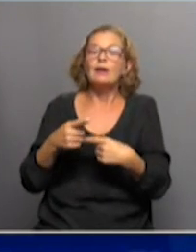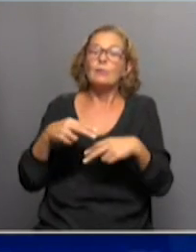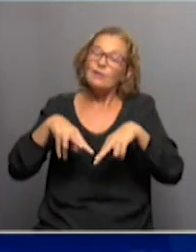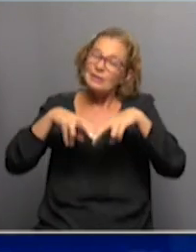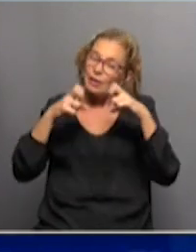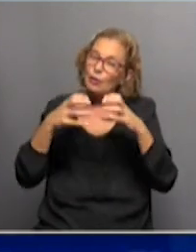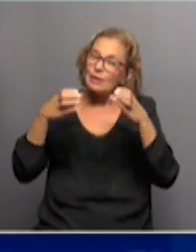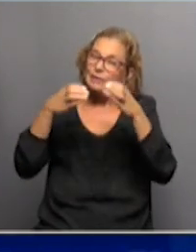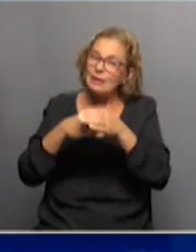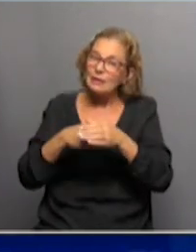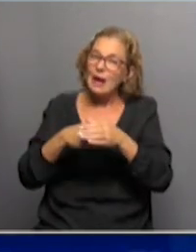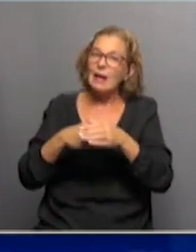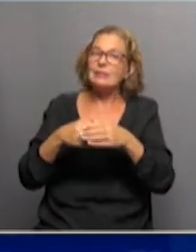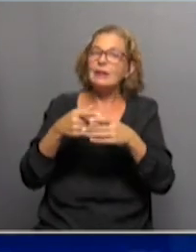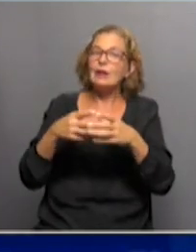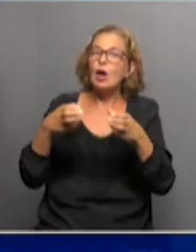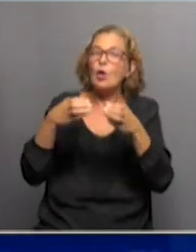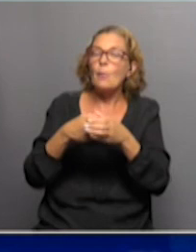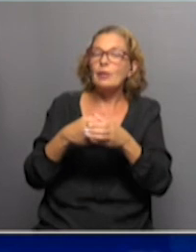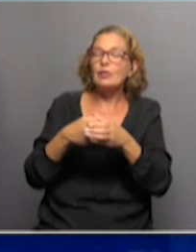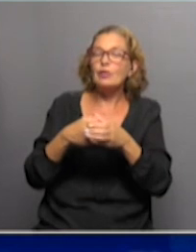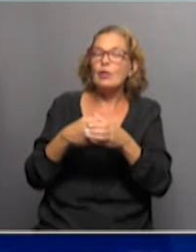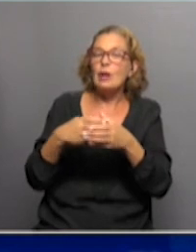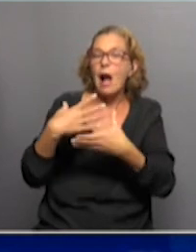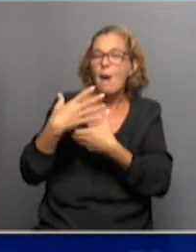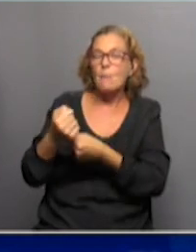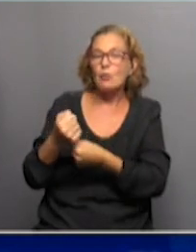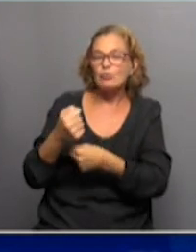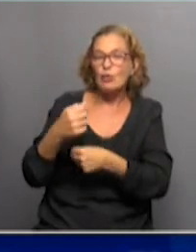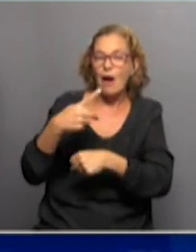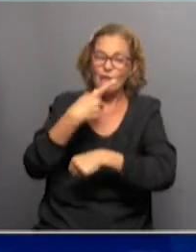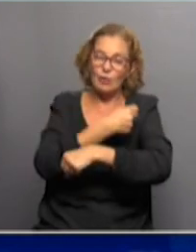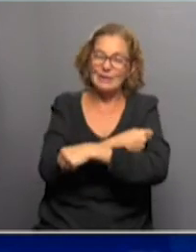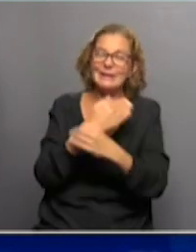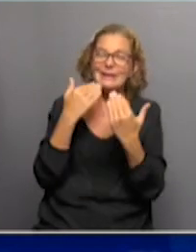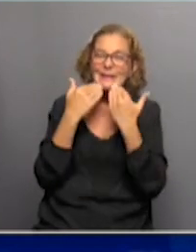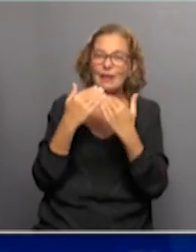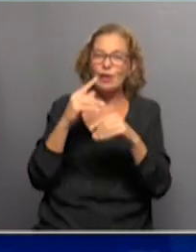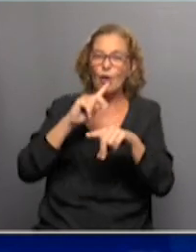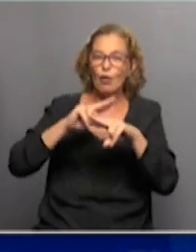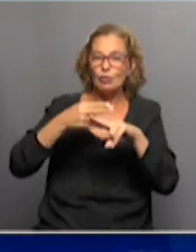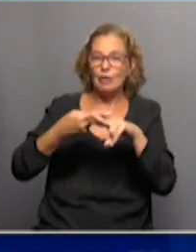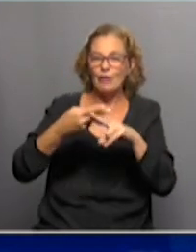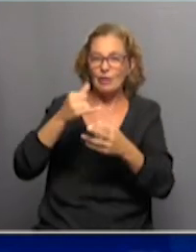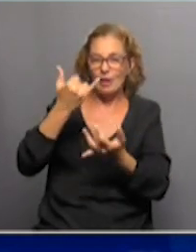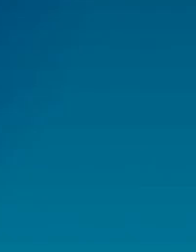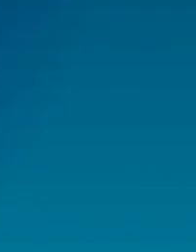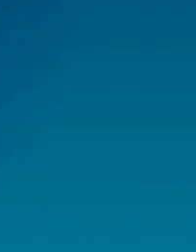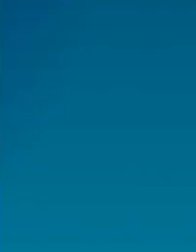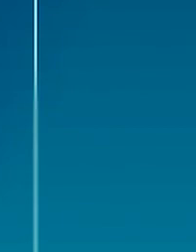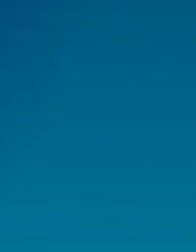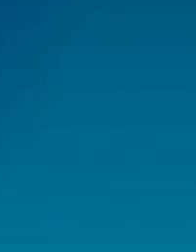investigadora, integrante del grupo ADOC, a la Comisión Nacional Asesora en materia de vacunaciones, gracias otra vez por estar en TV Ciudad y en Informe Capital.